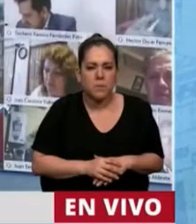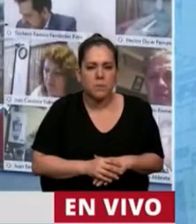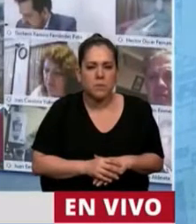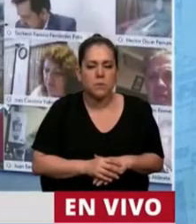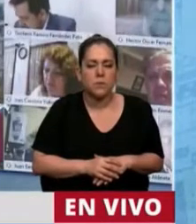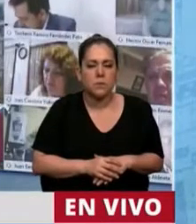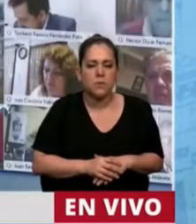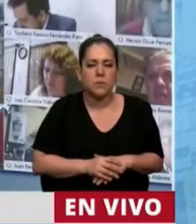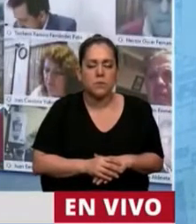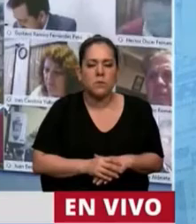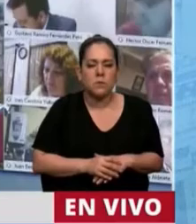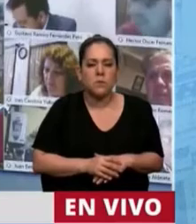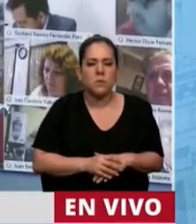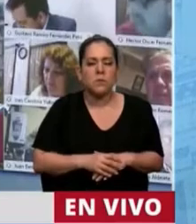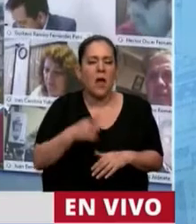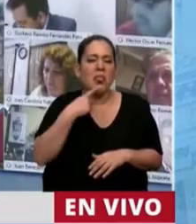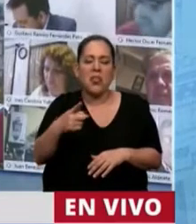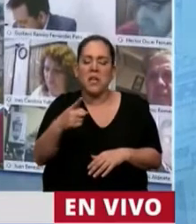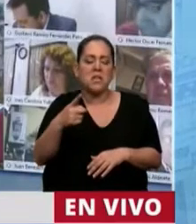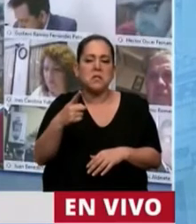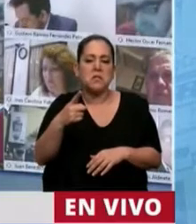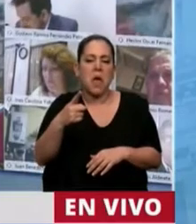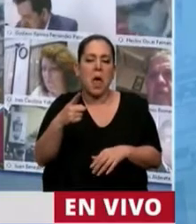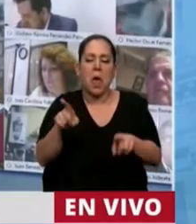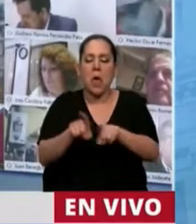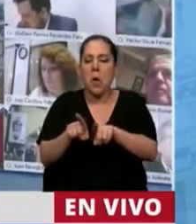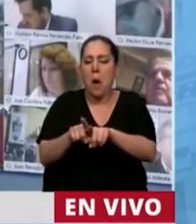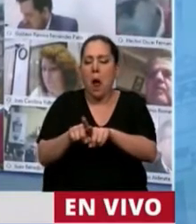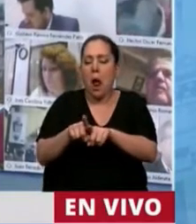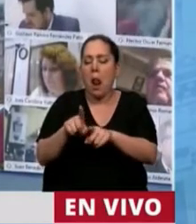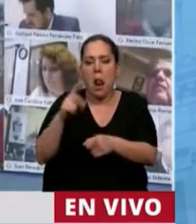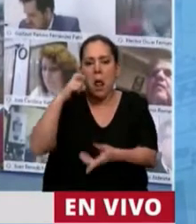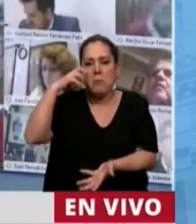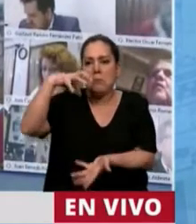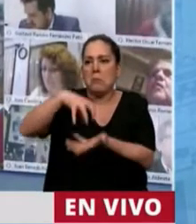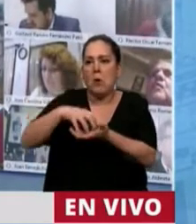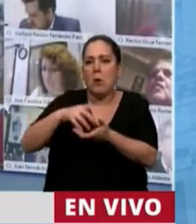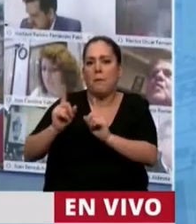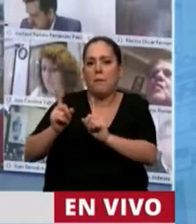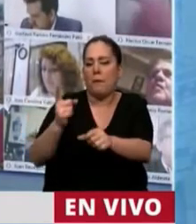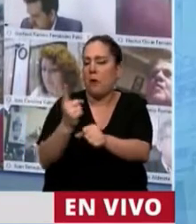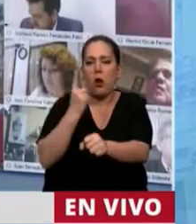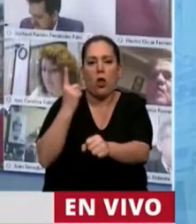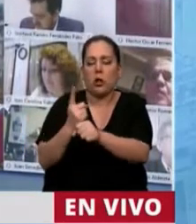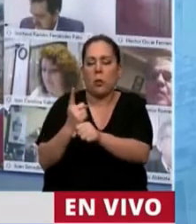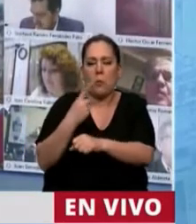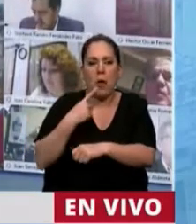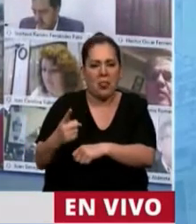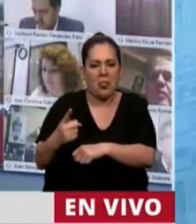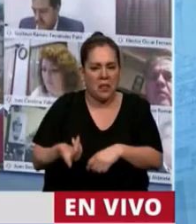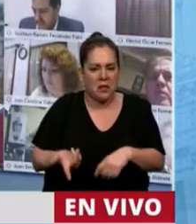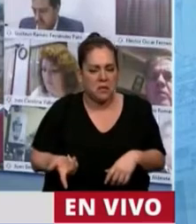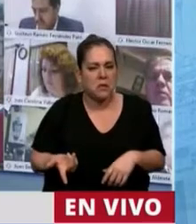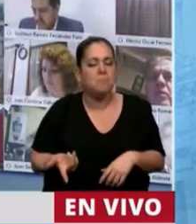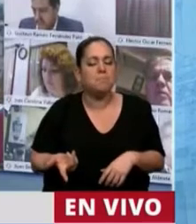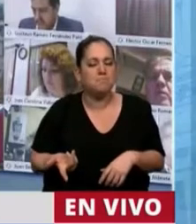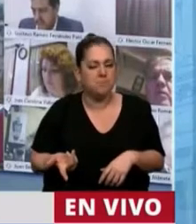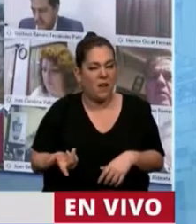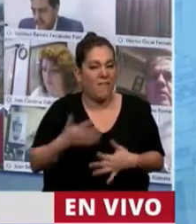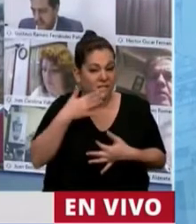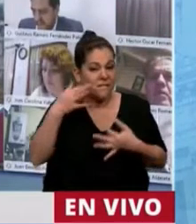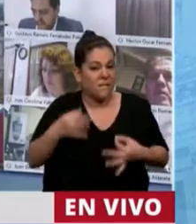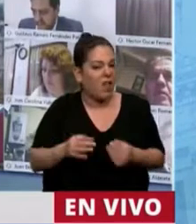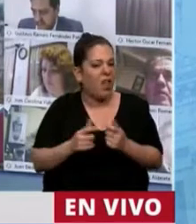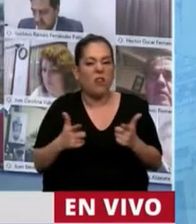y que tenían como finalidad interrumpir la labor del Parlamento. El